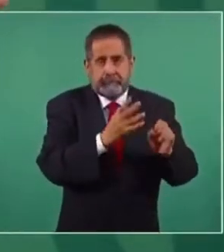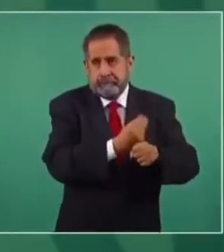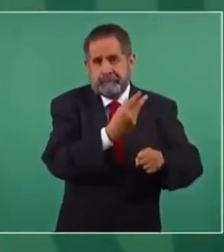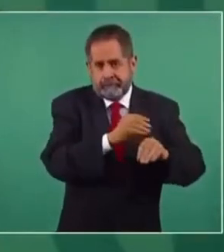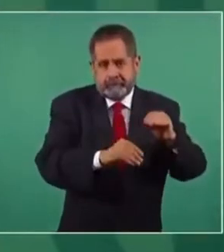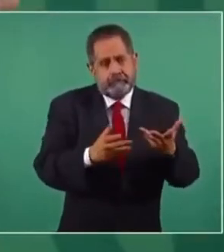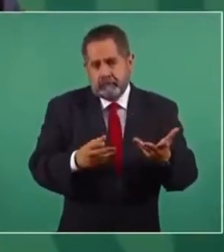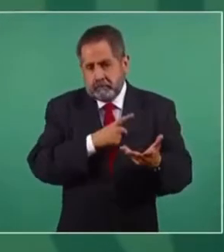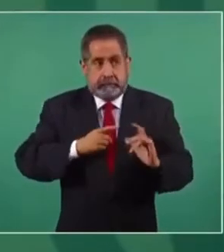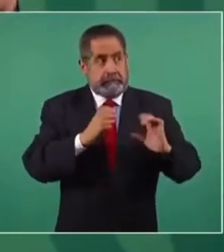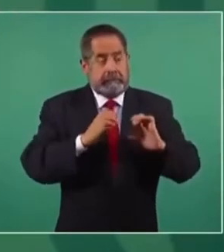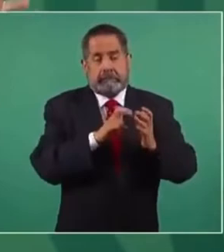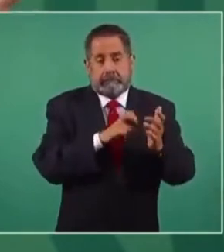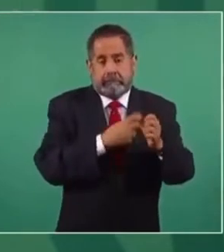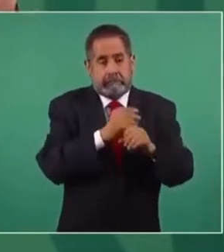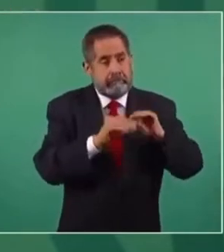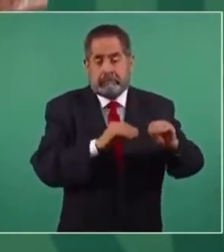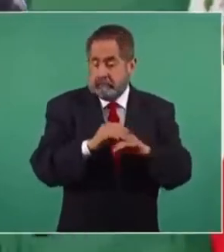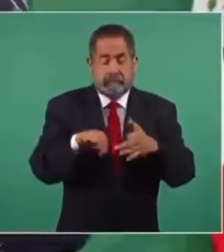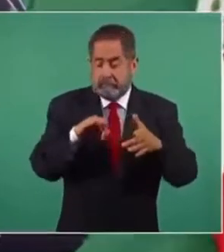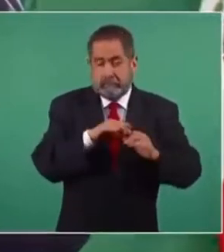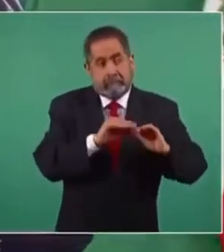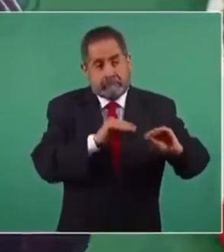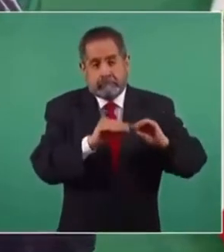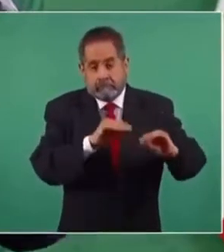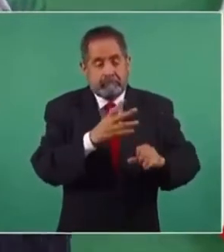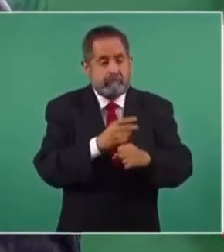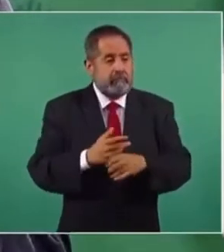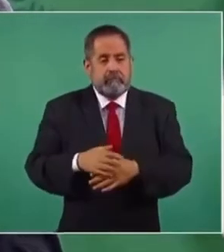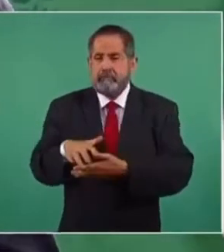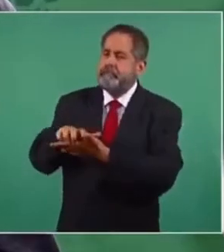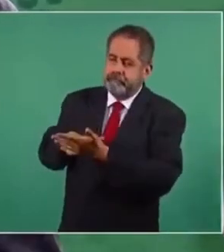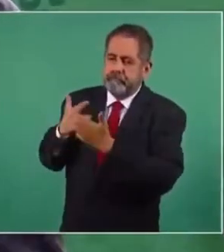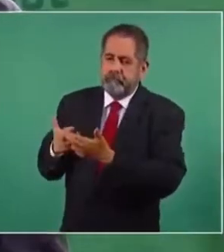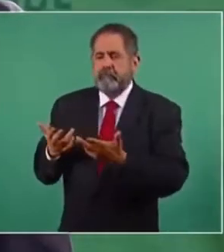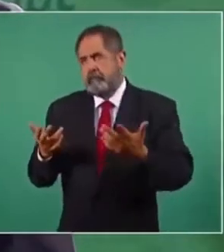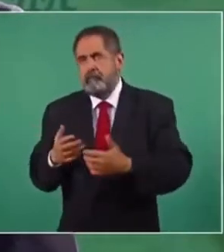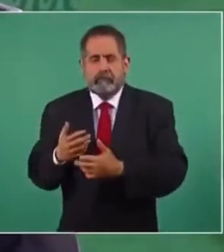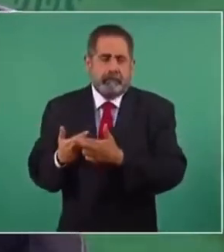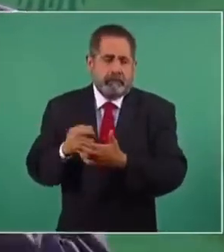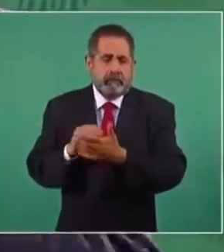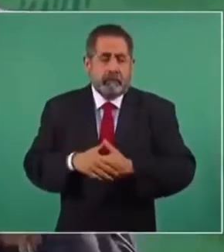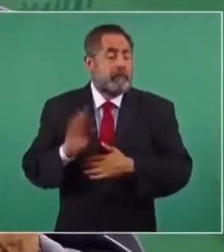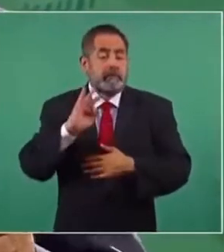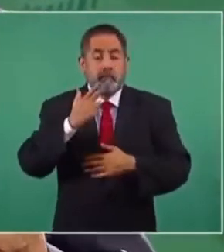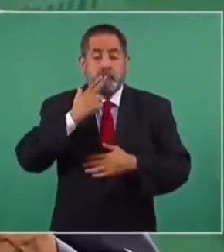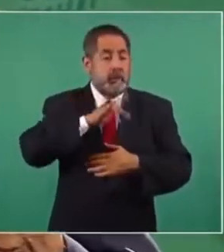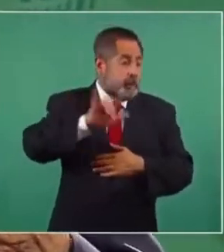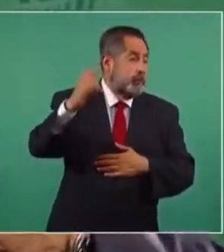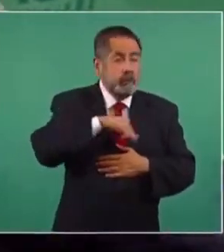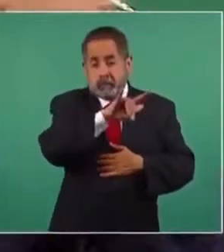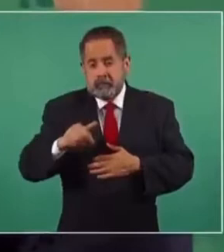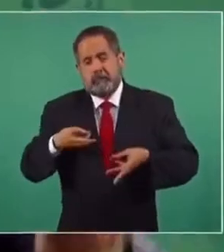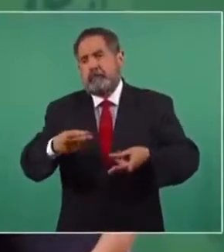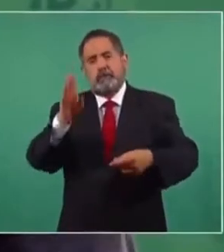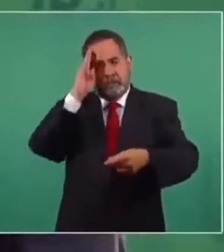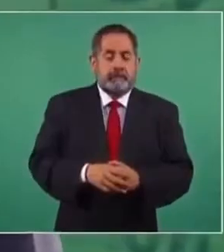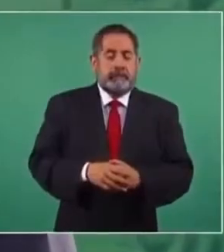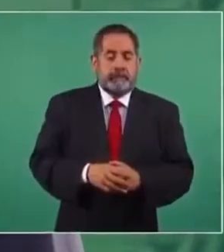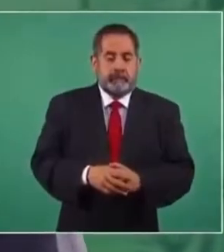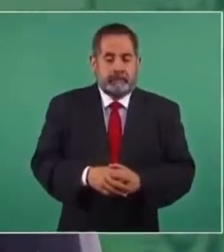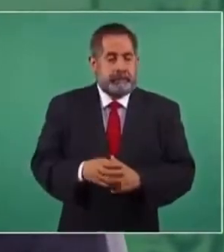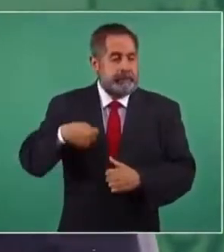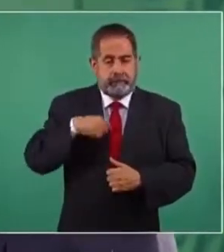porque se les está dando mantenimiento constante, ahorramos. Porque si lo usáramos, nos costaría muchísimo.